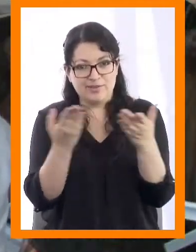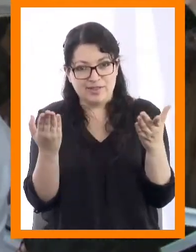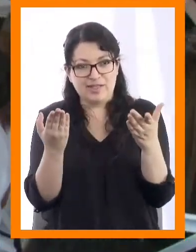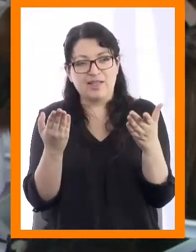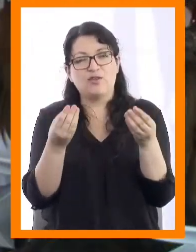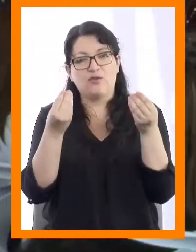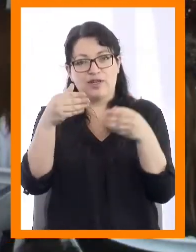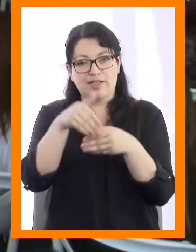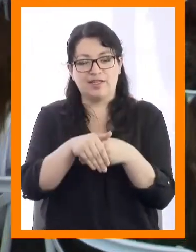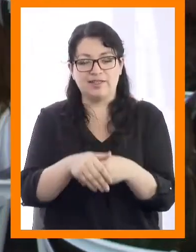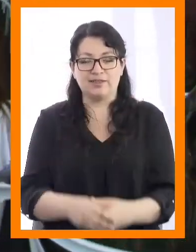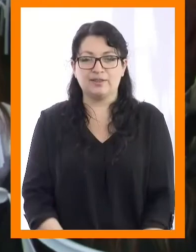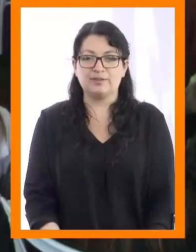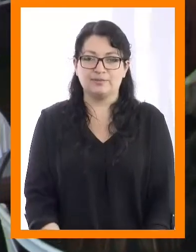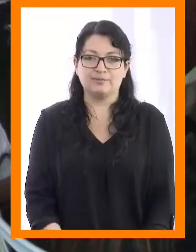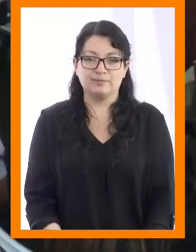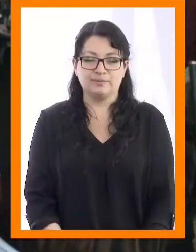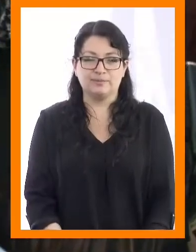muy buenas tardes.